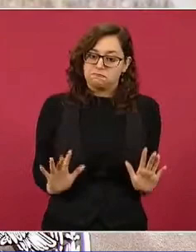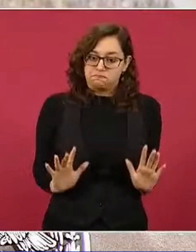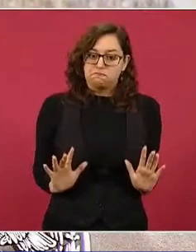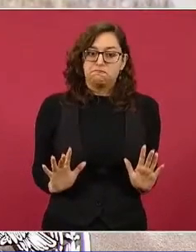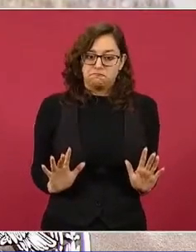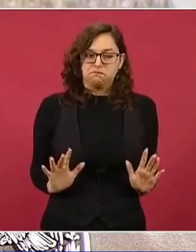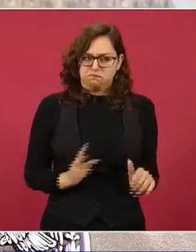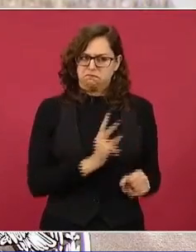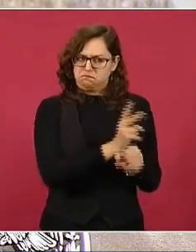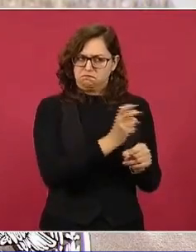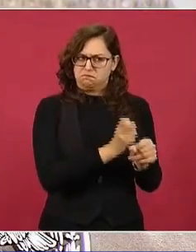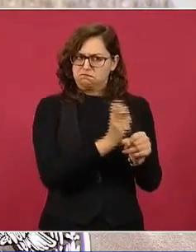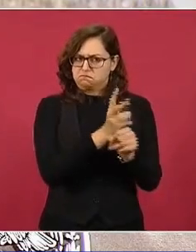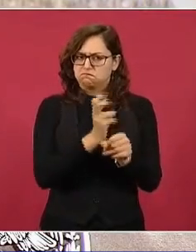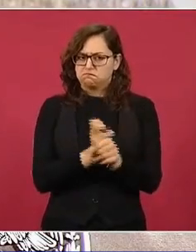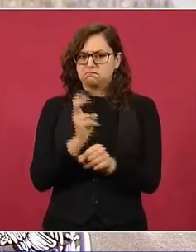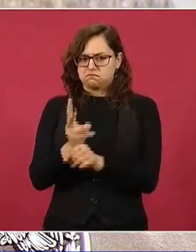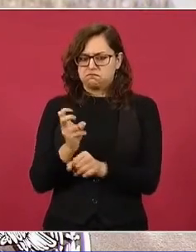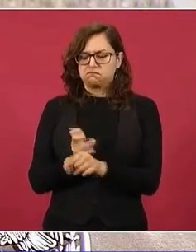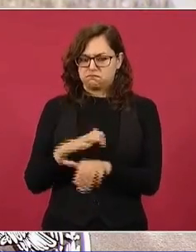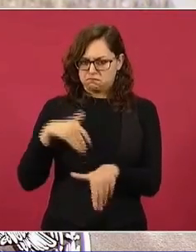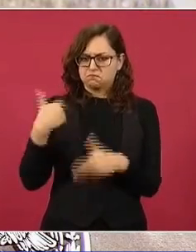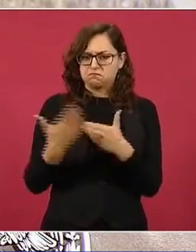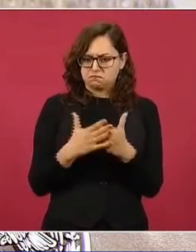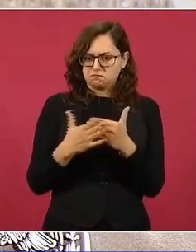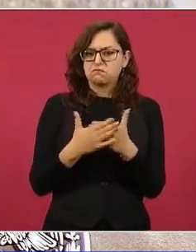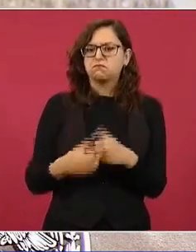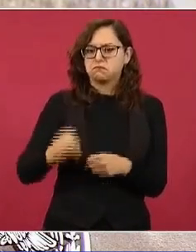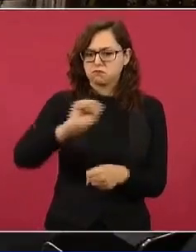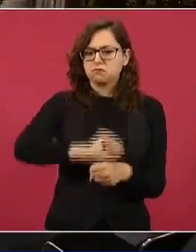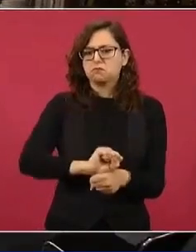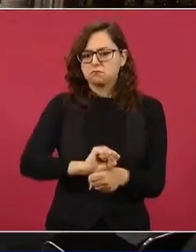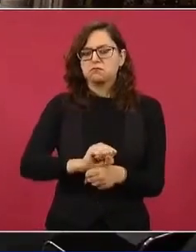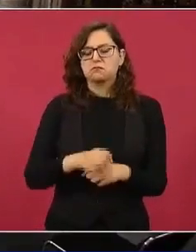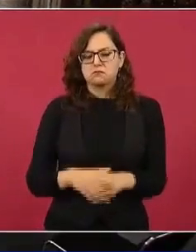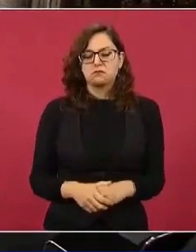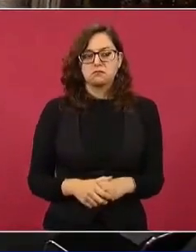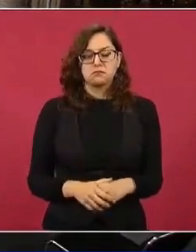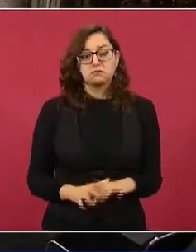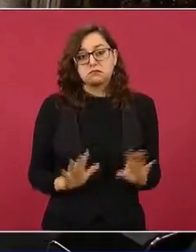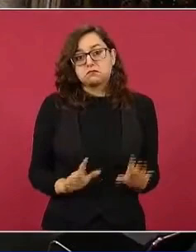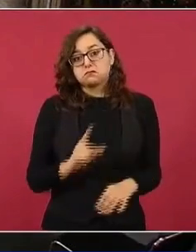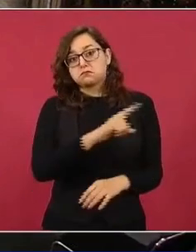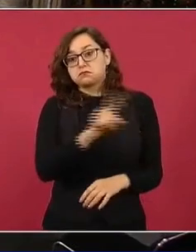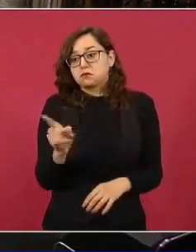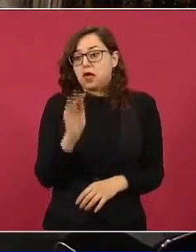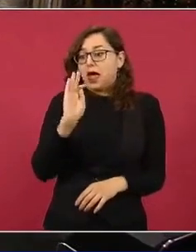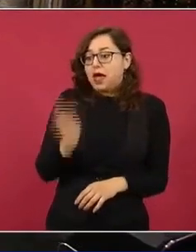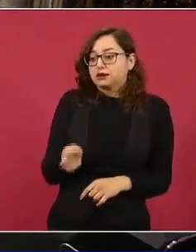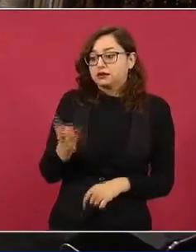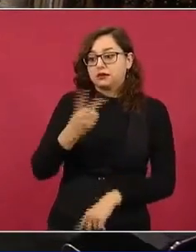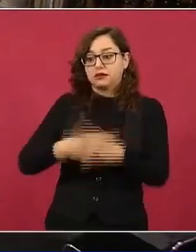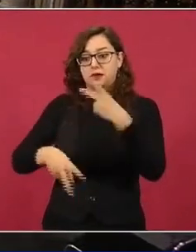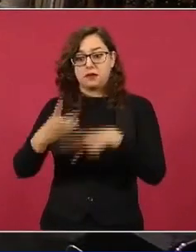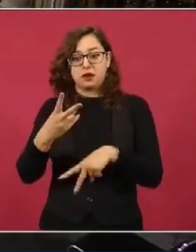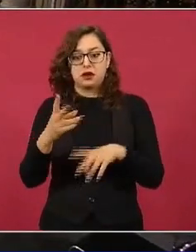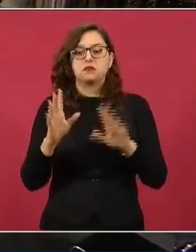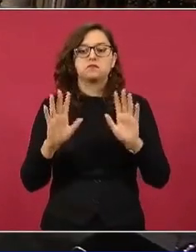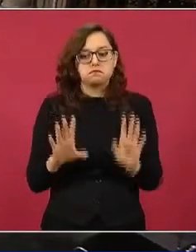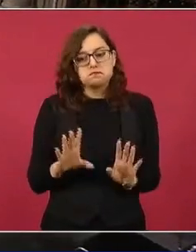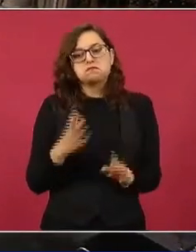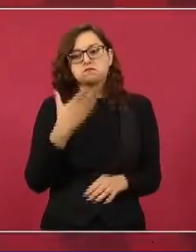podemos invitar la próxima semana a ver quiénes aceptan venir.